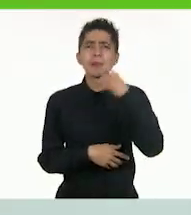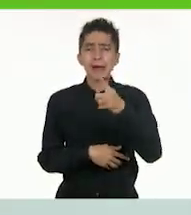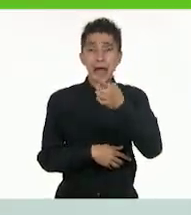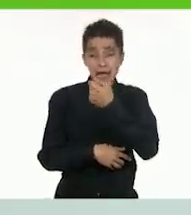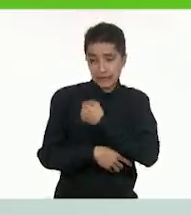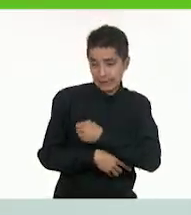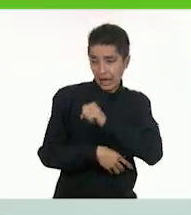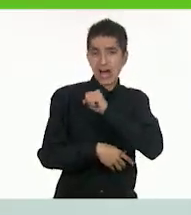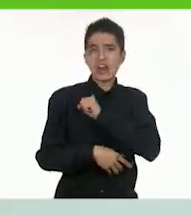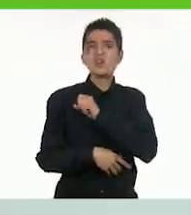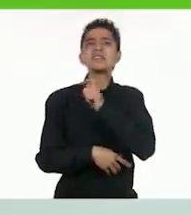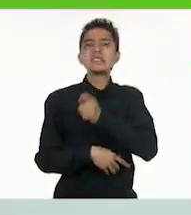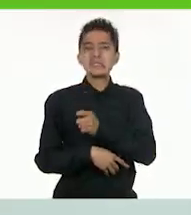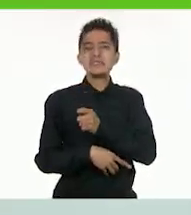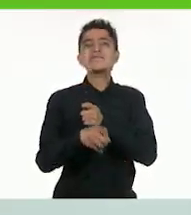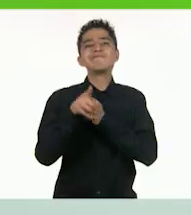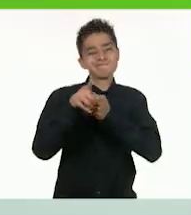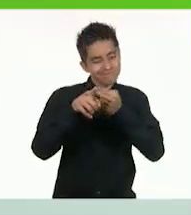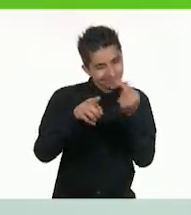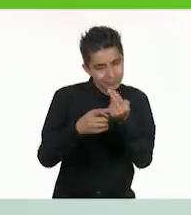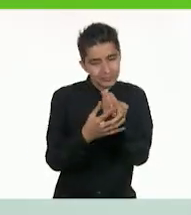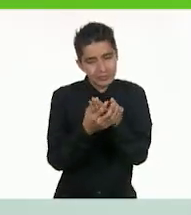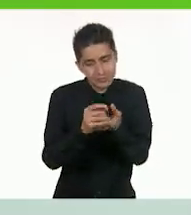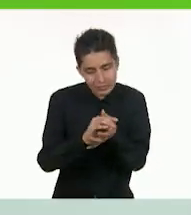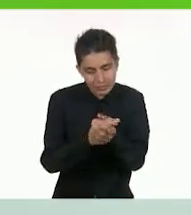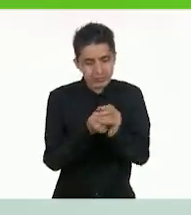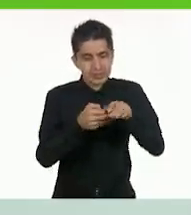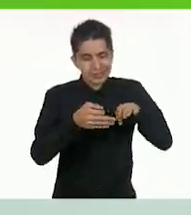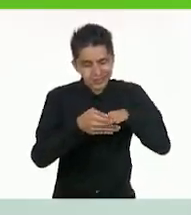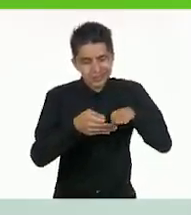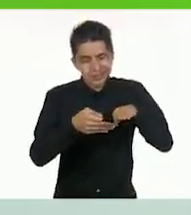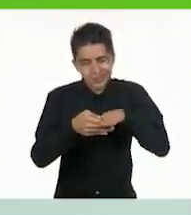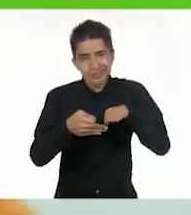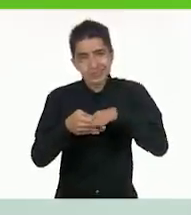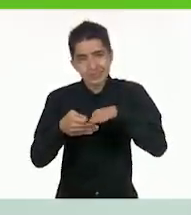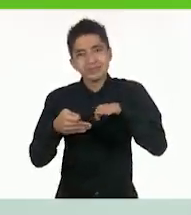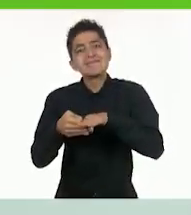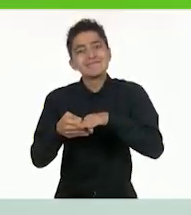sanos, hay que lavarnos las manos constantemente.